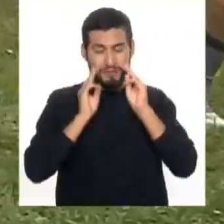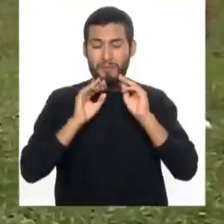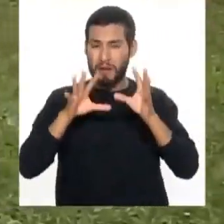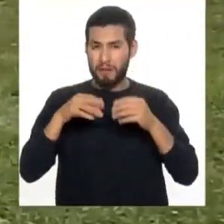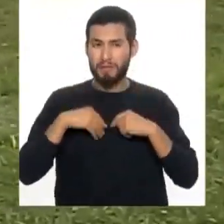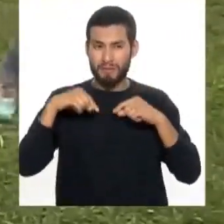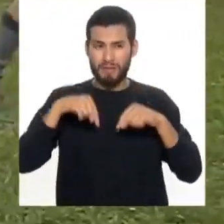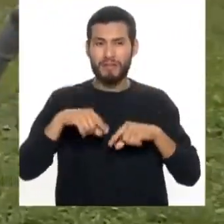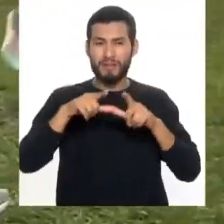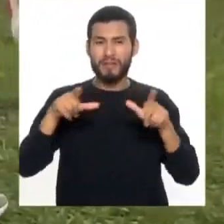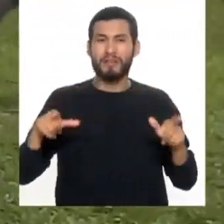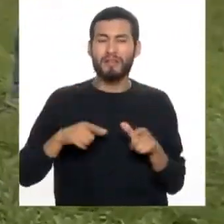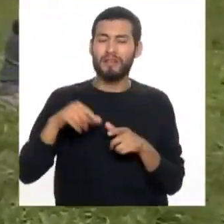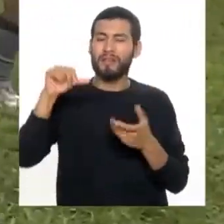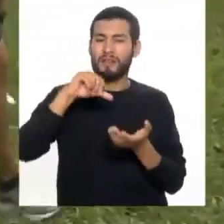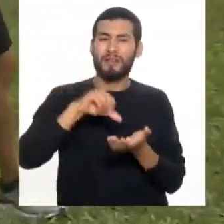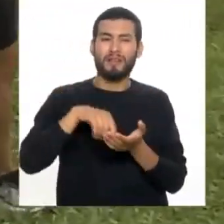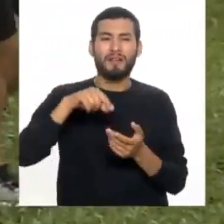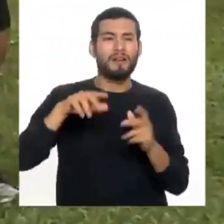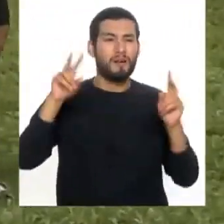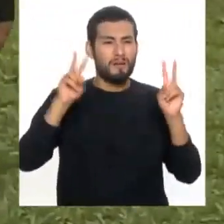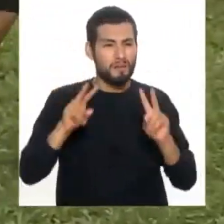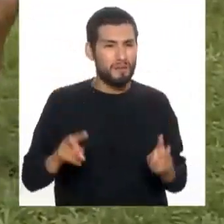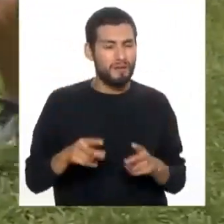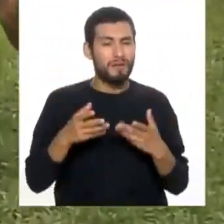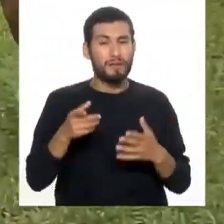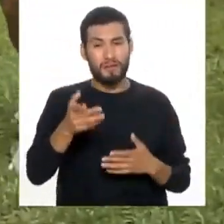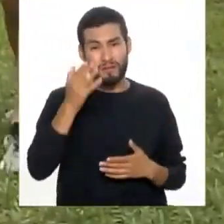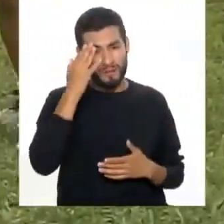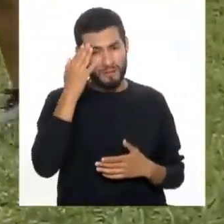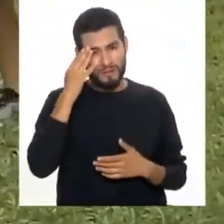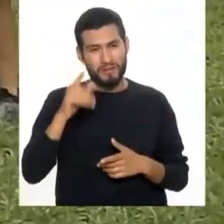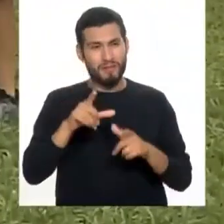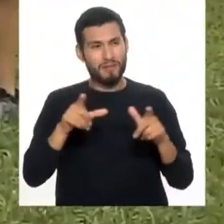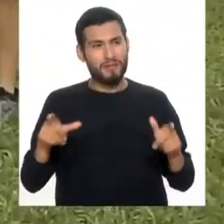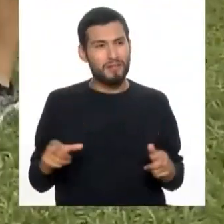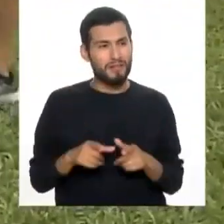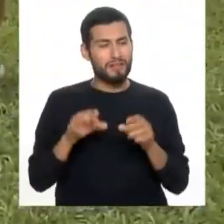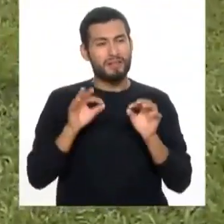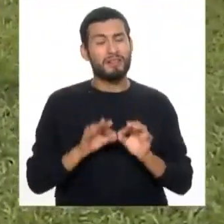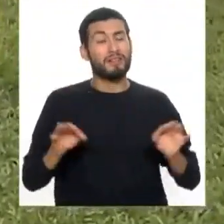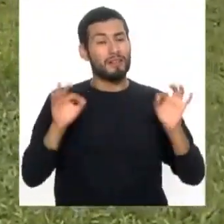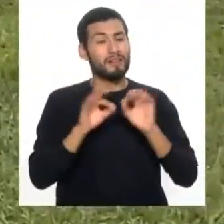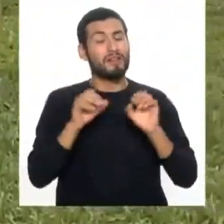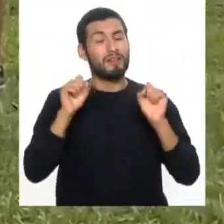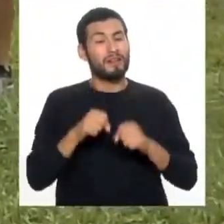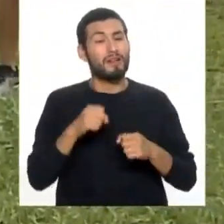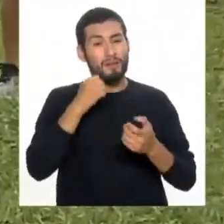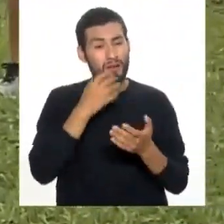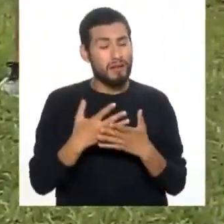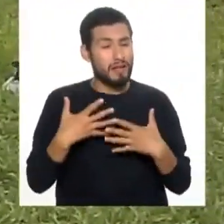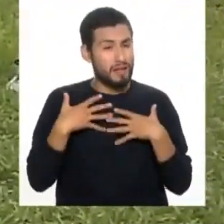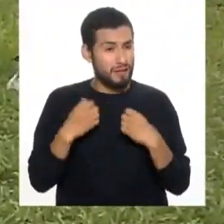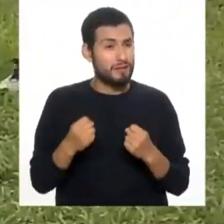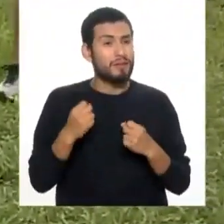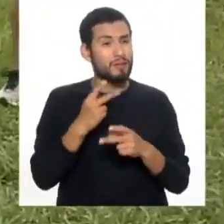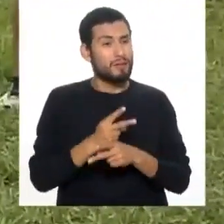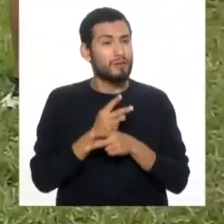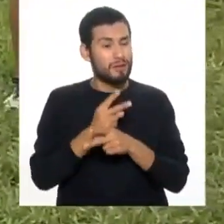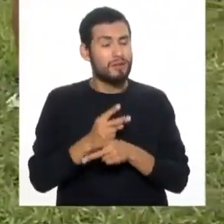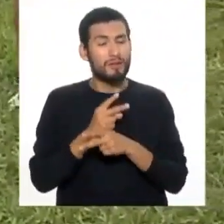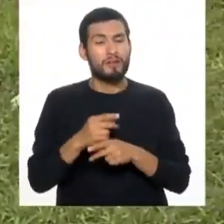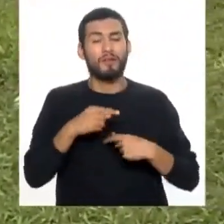cariño en el ecoparque, maravilloso, áreas verdes. Y tú sabes que las áreas verdes son fundamentales también para una buena salud y cuidado